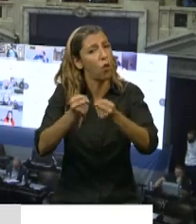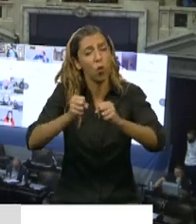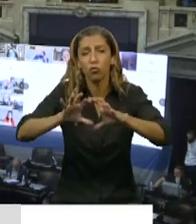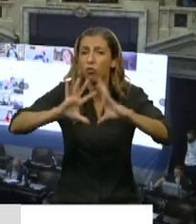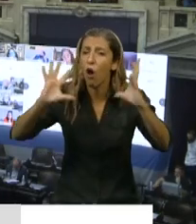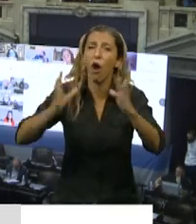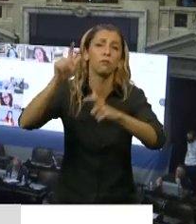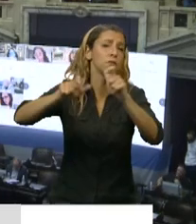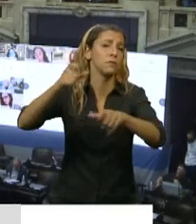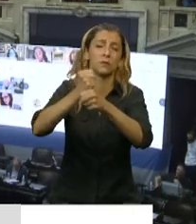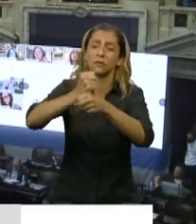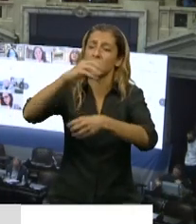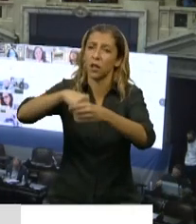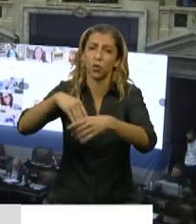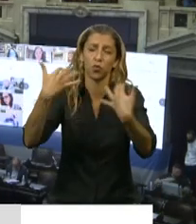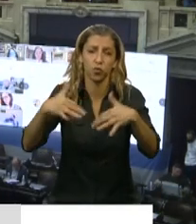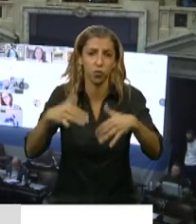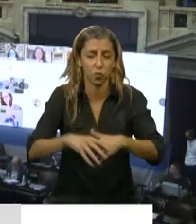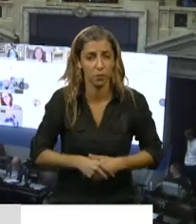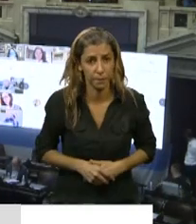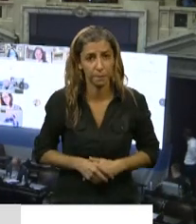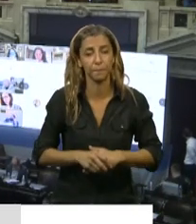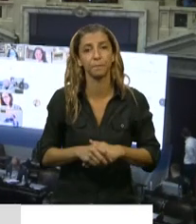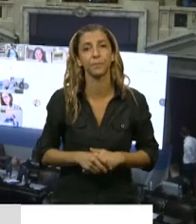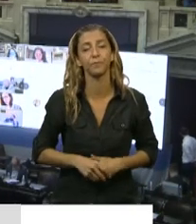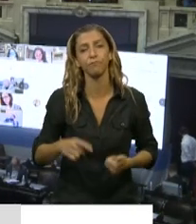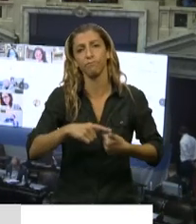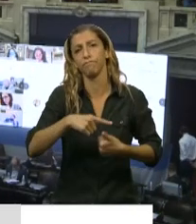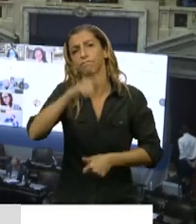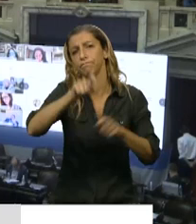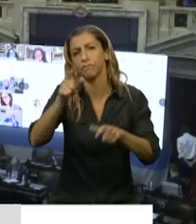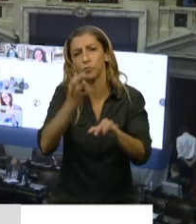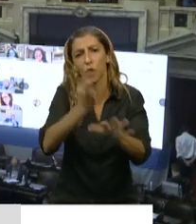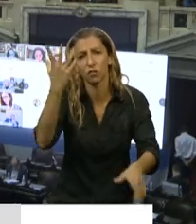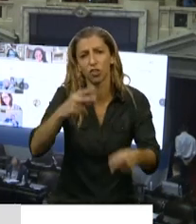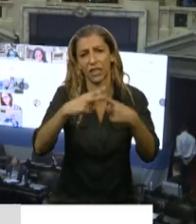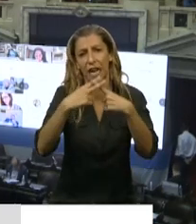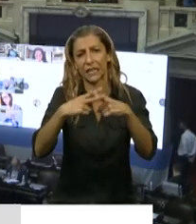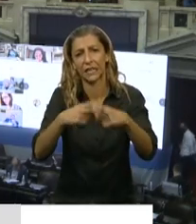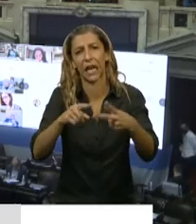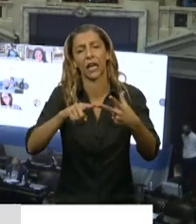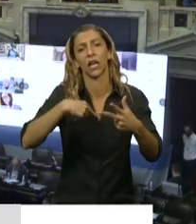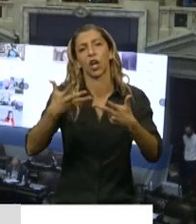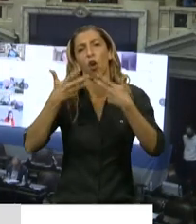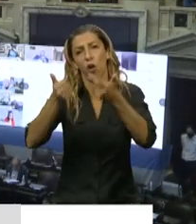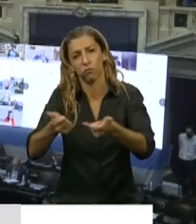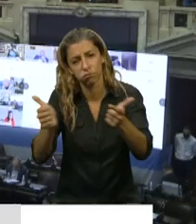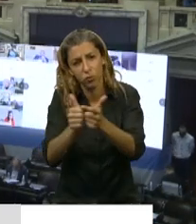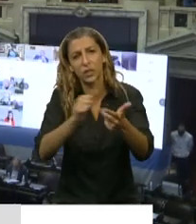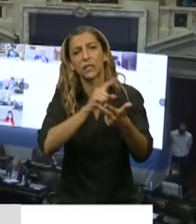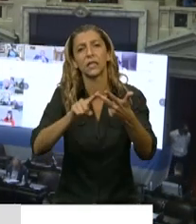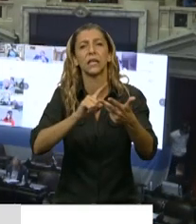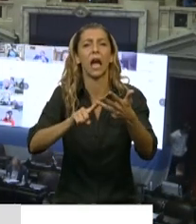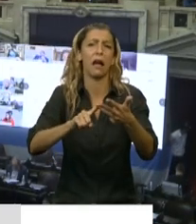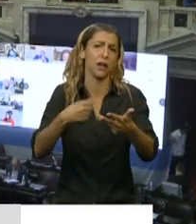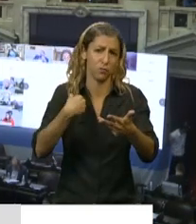nombrarlo, ¿no es cierto?, los profesionales, técnicos, auxiliares, de los más diversos, de la